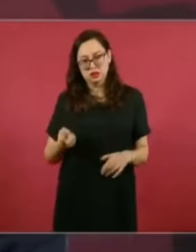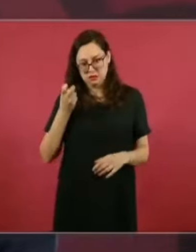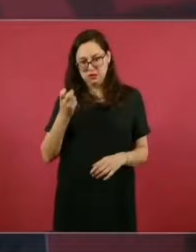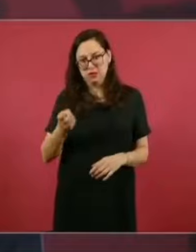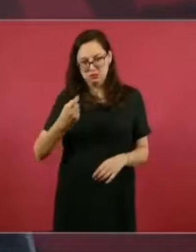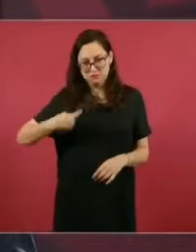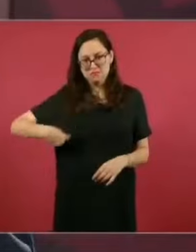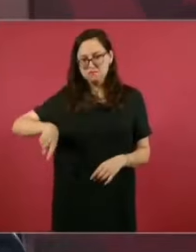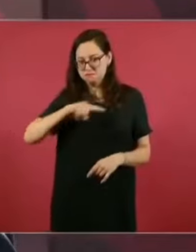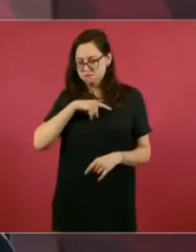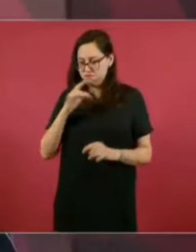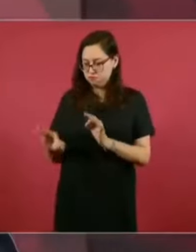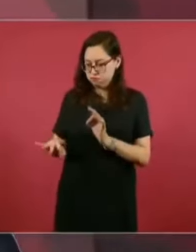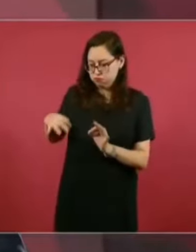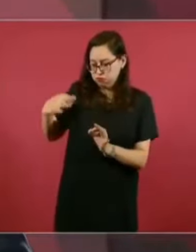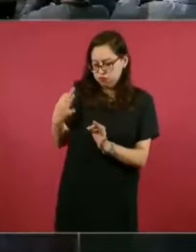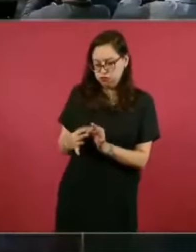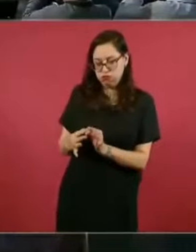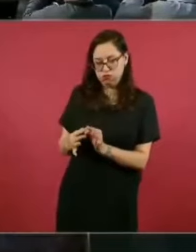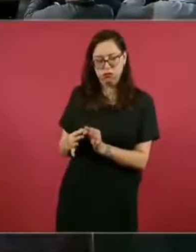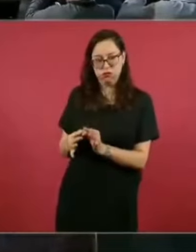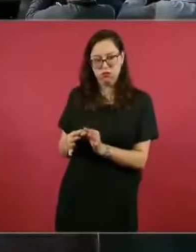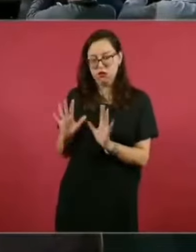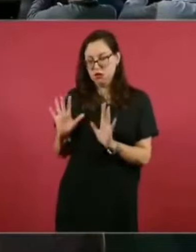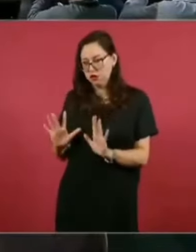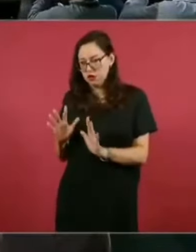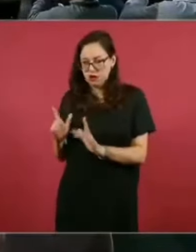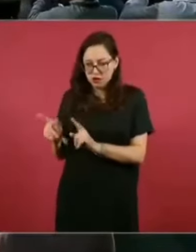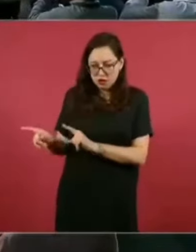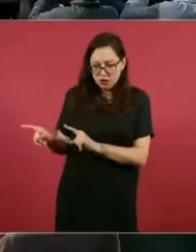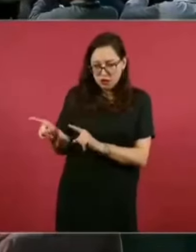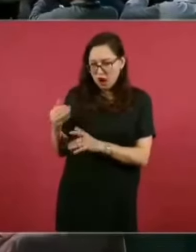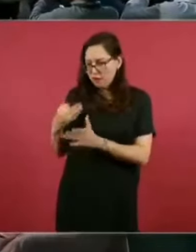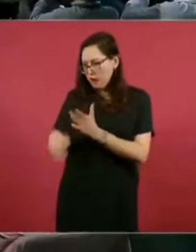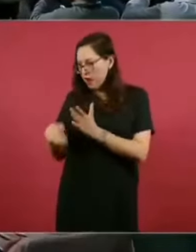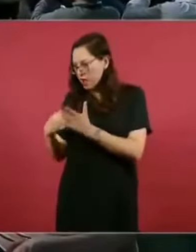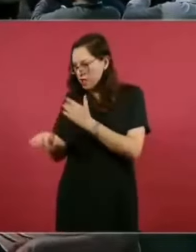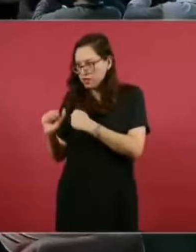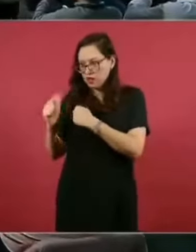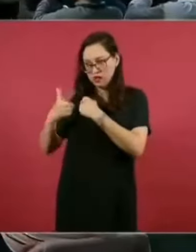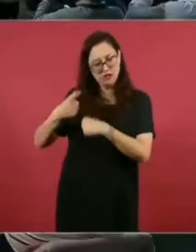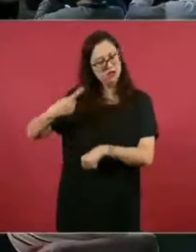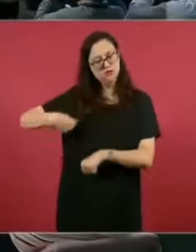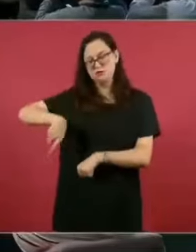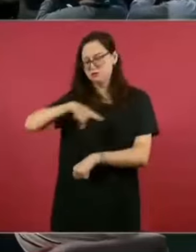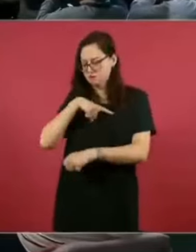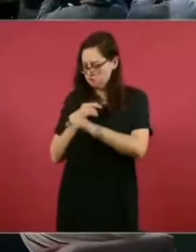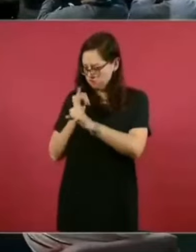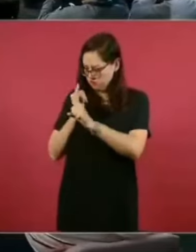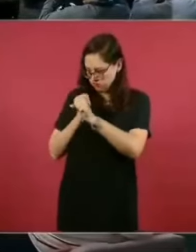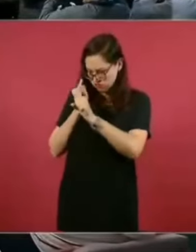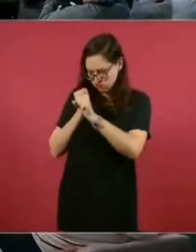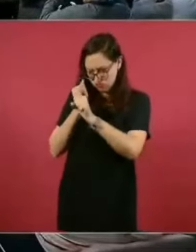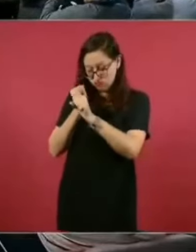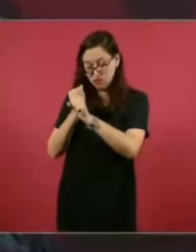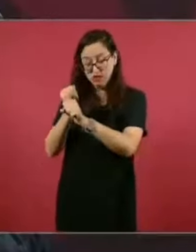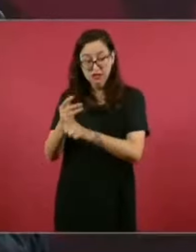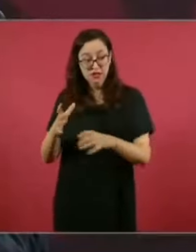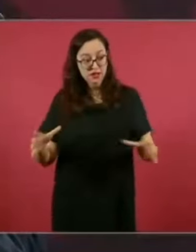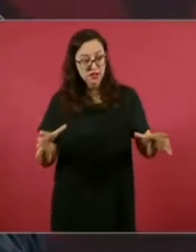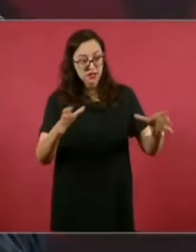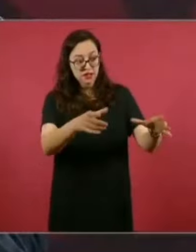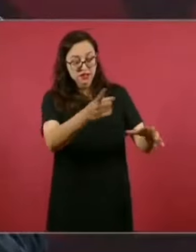ningún pendiente. Nuestros adversarios están